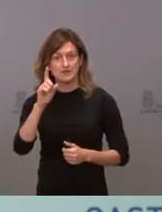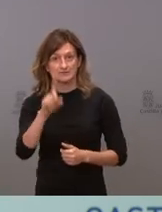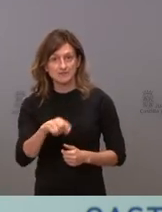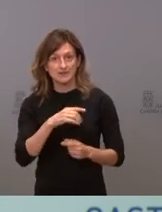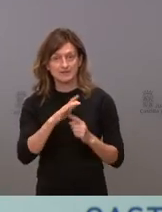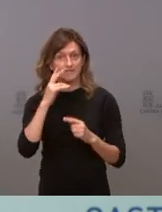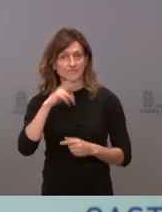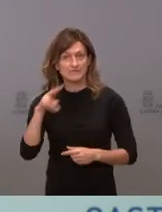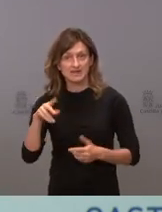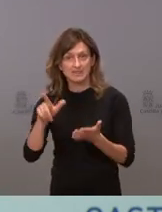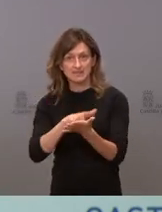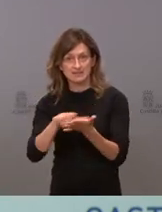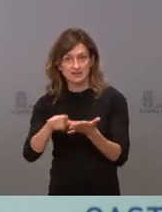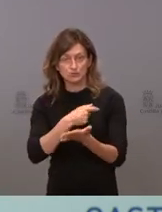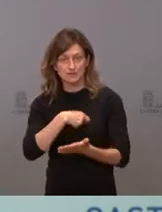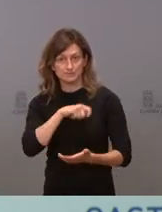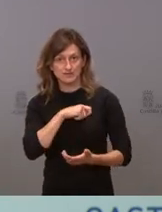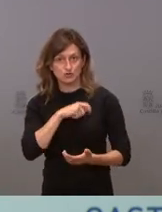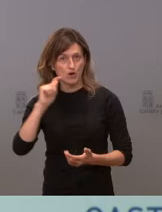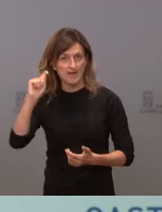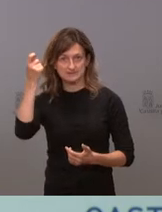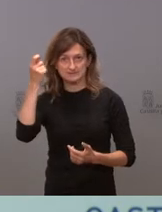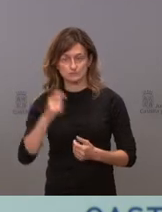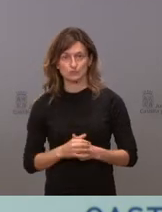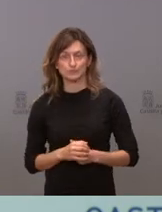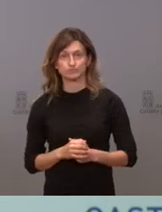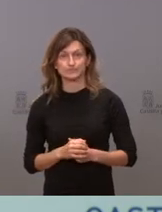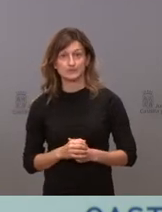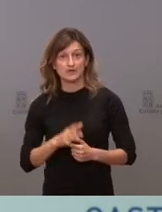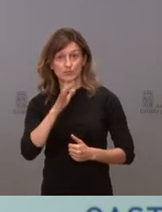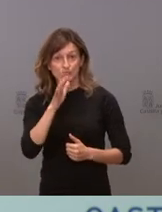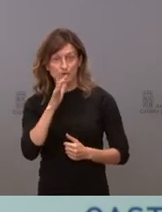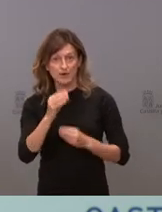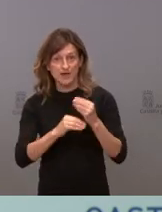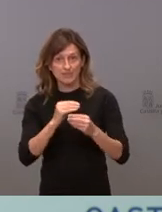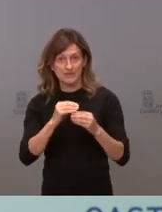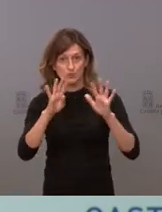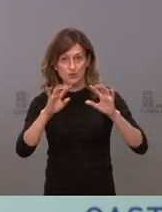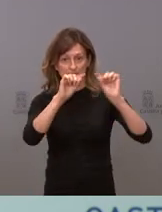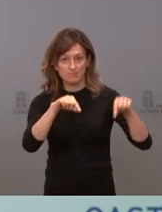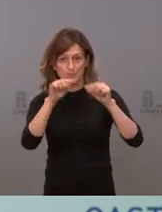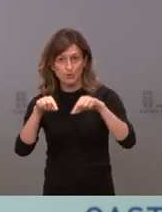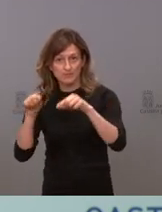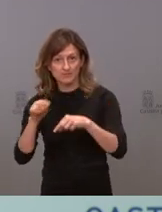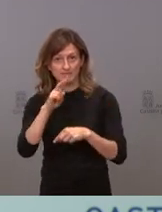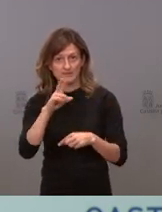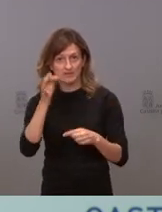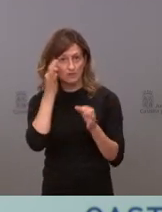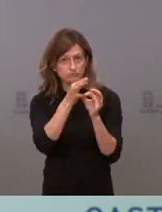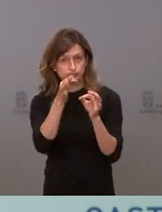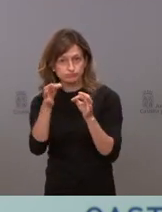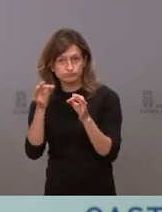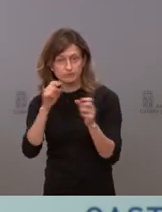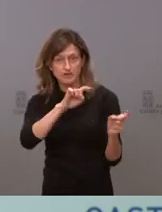Internacional de Literatura en Español ha sido un éxito, que se ha distribuido por las nueve provincias y 25 localidades. Es lo mismo